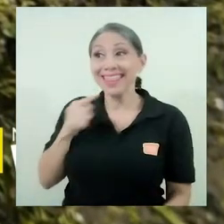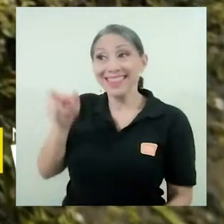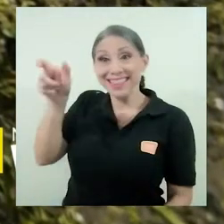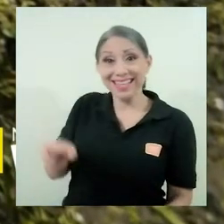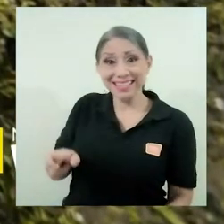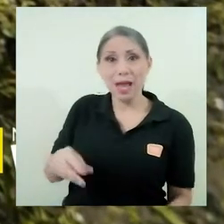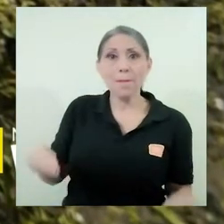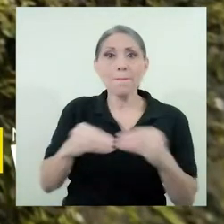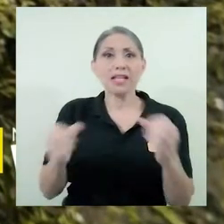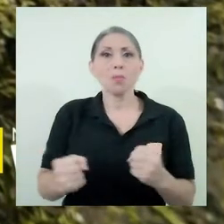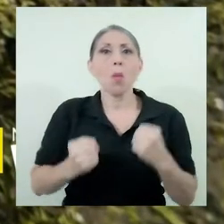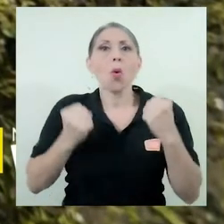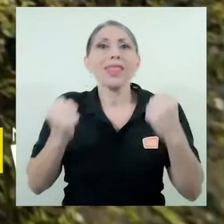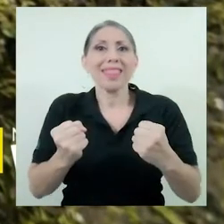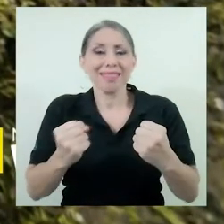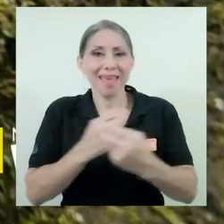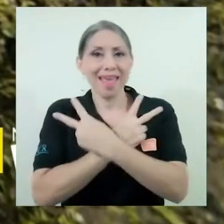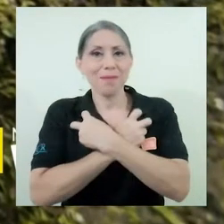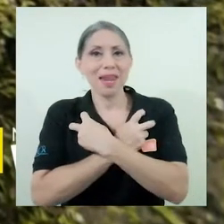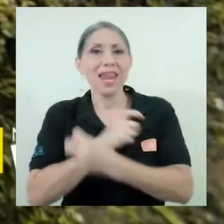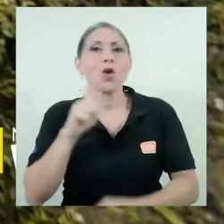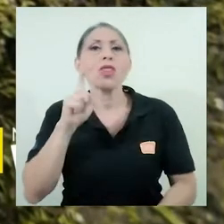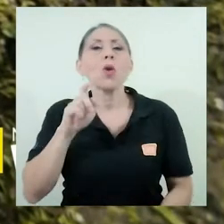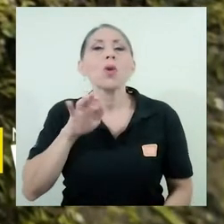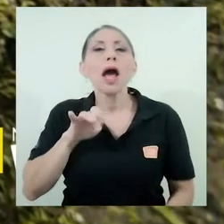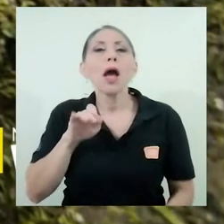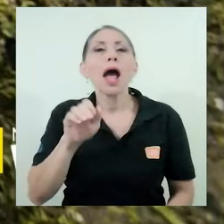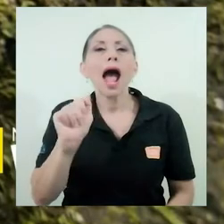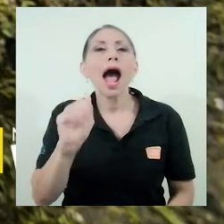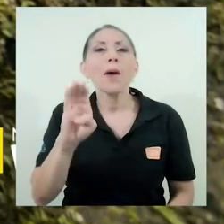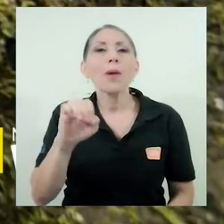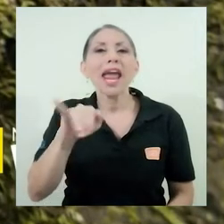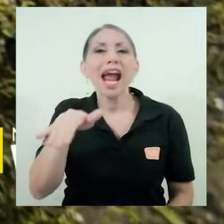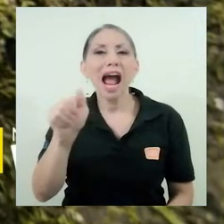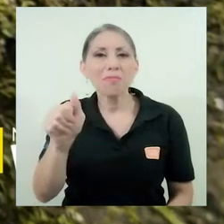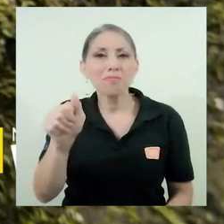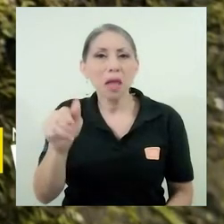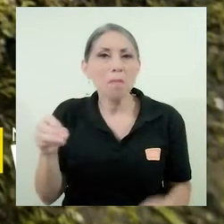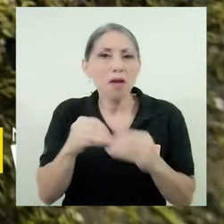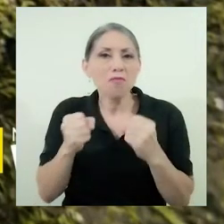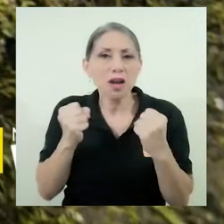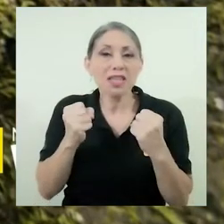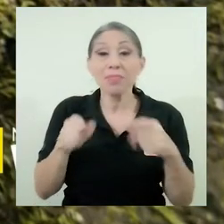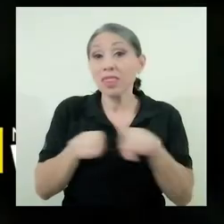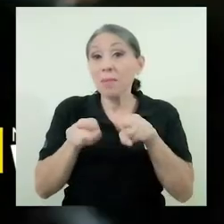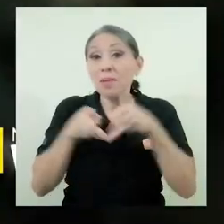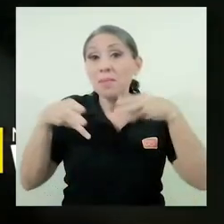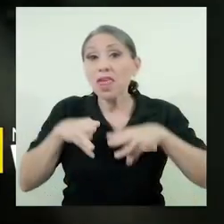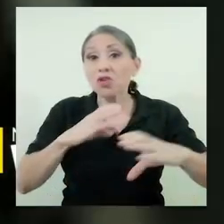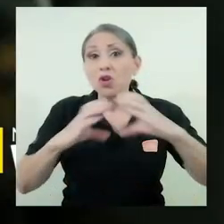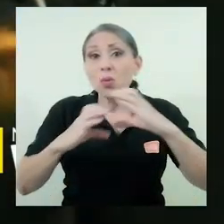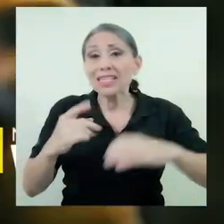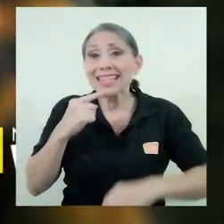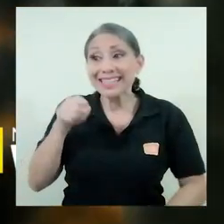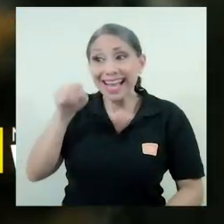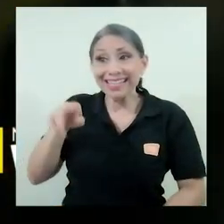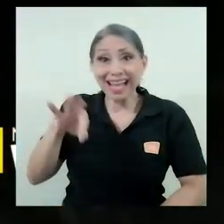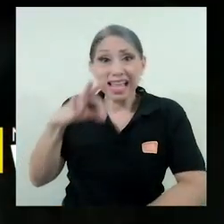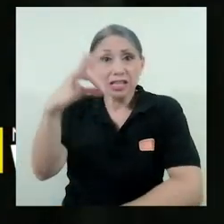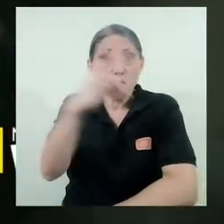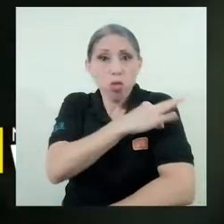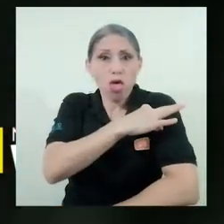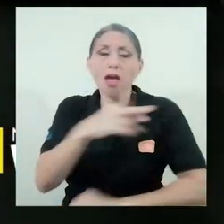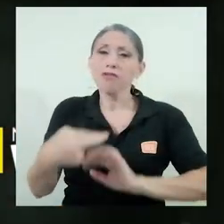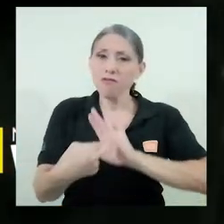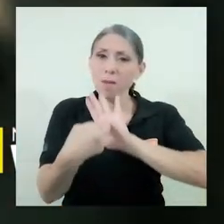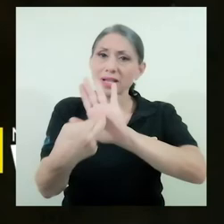potente el veneno de una abeja otro de los datos que se ha difundido en los medios de comunicación es que esta especie de insecto